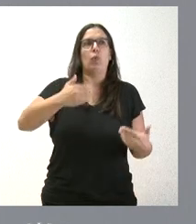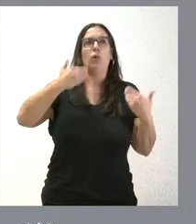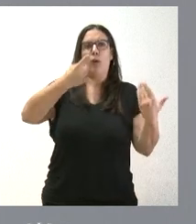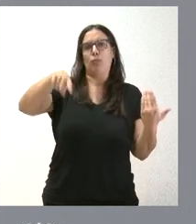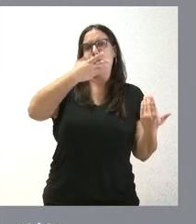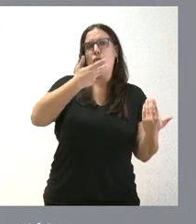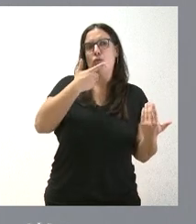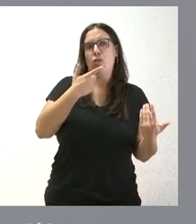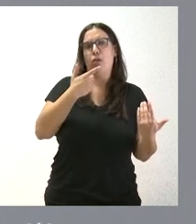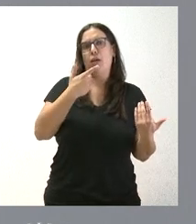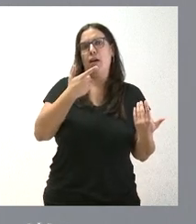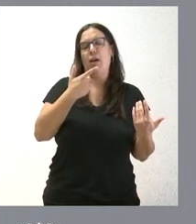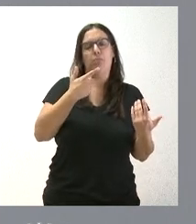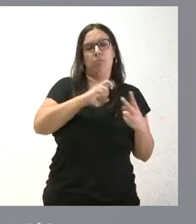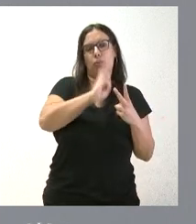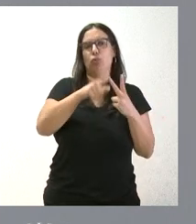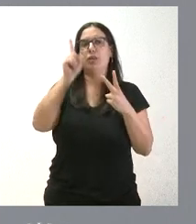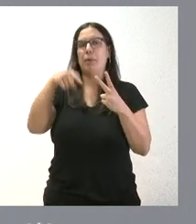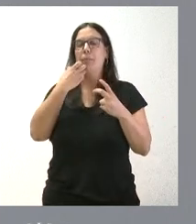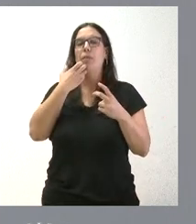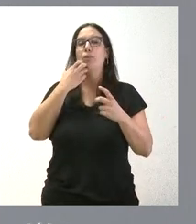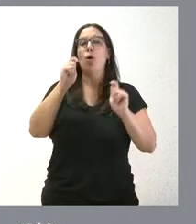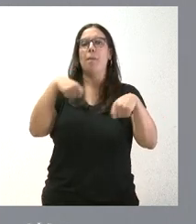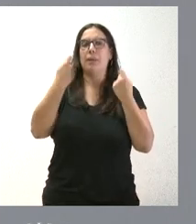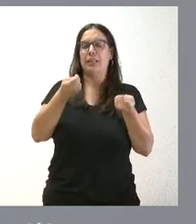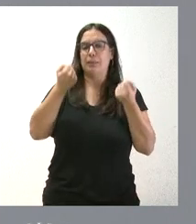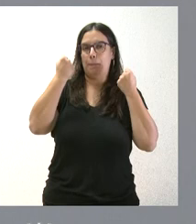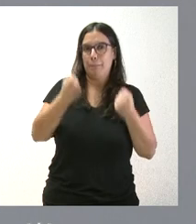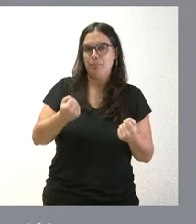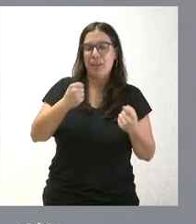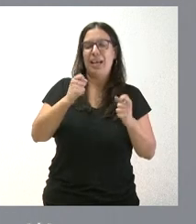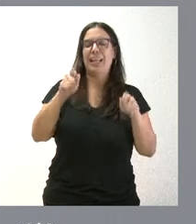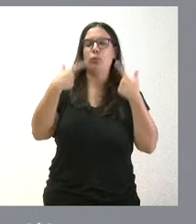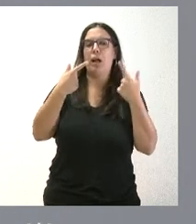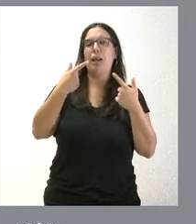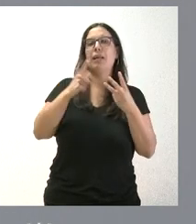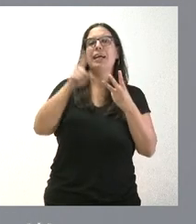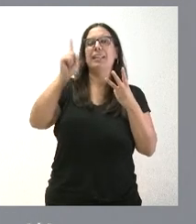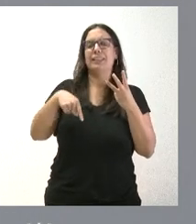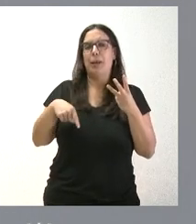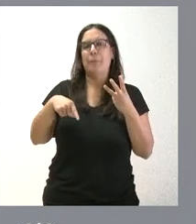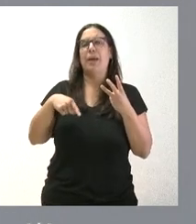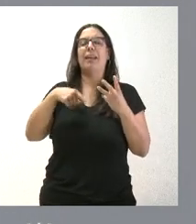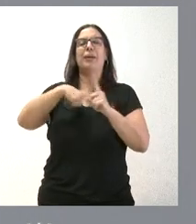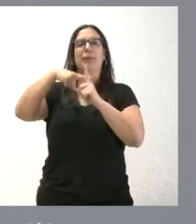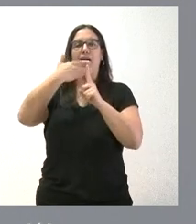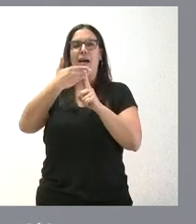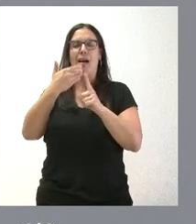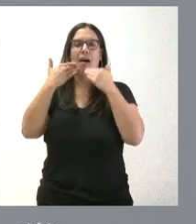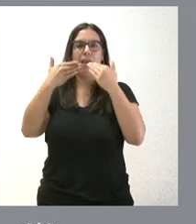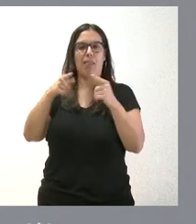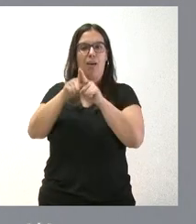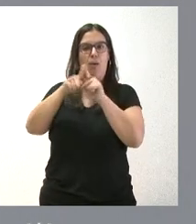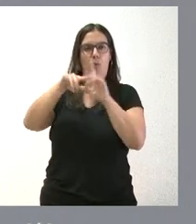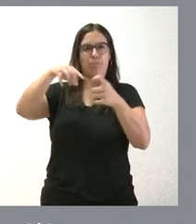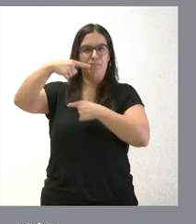conocen desde el punto de vista de energías renovables, sino también en el caso de la biomasa, en el caso de la geotermia. Y, cuando se vaya desarrollando, nuestro reto es que también lo seamos en el